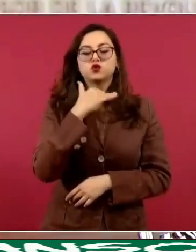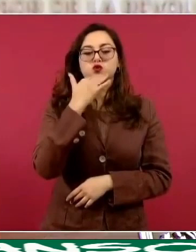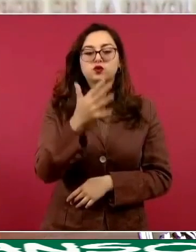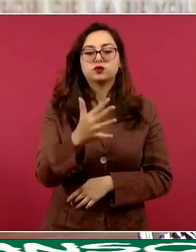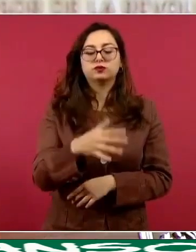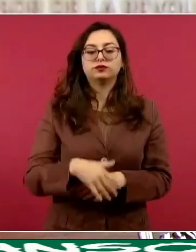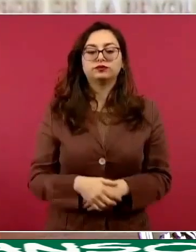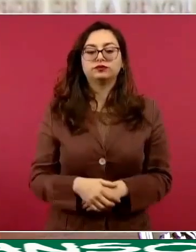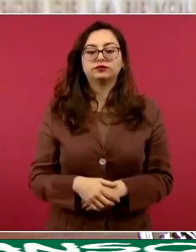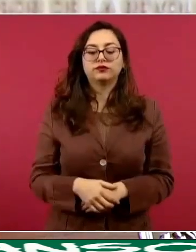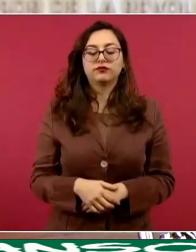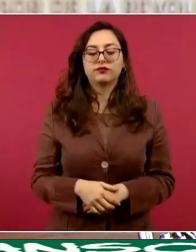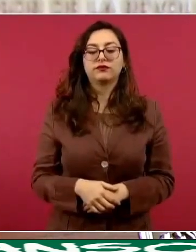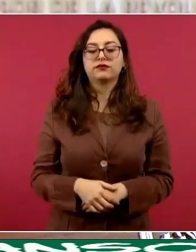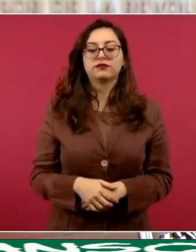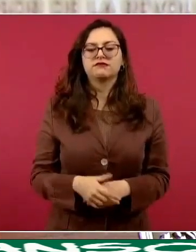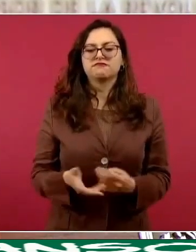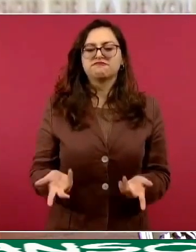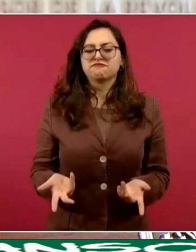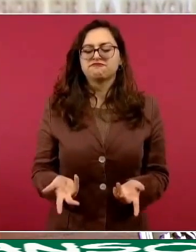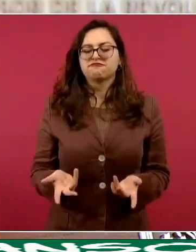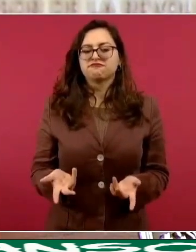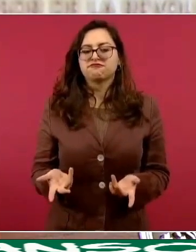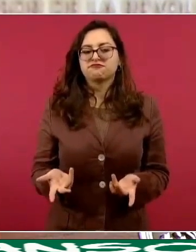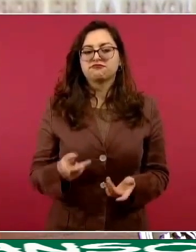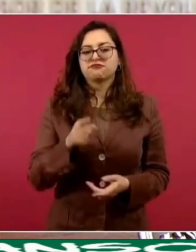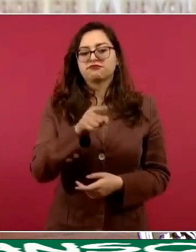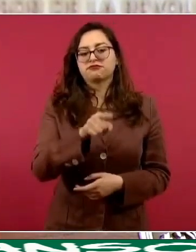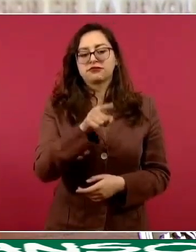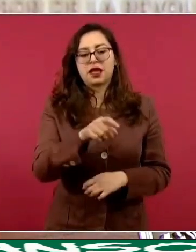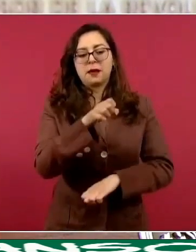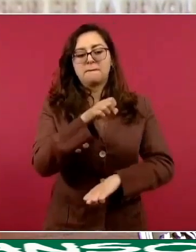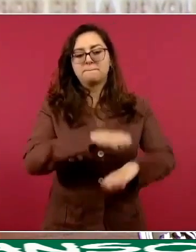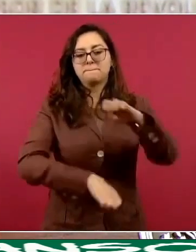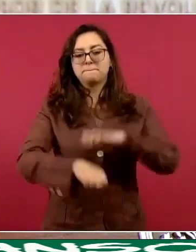se dedica a proteger a Iberdrola.